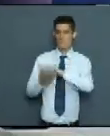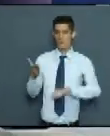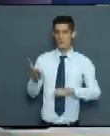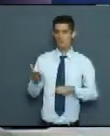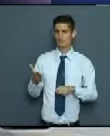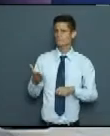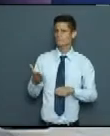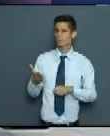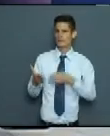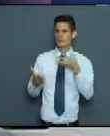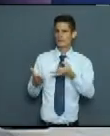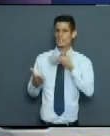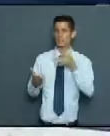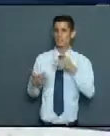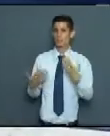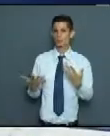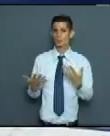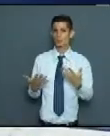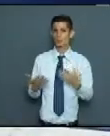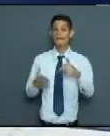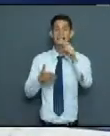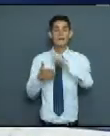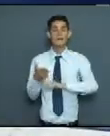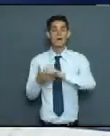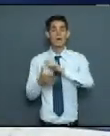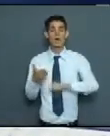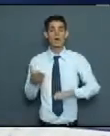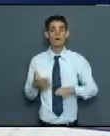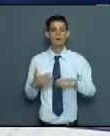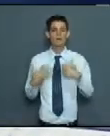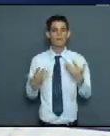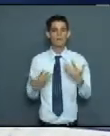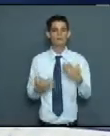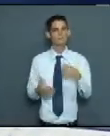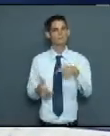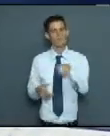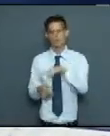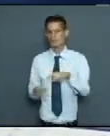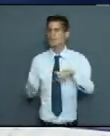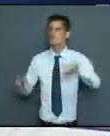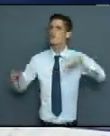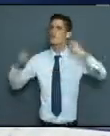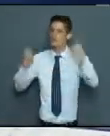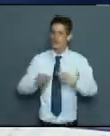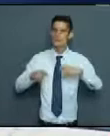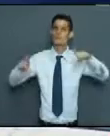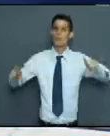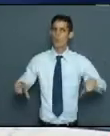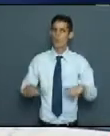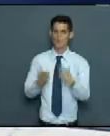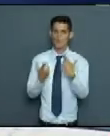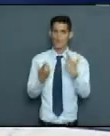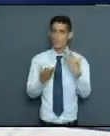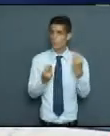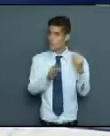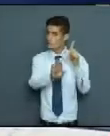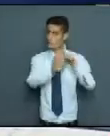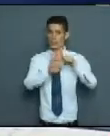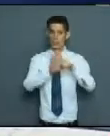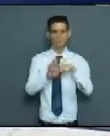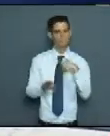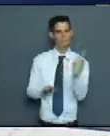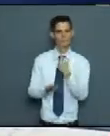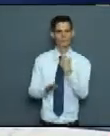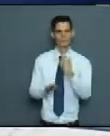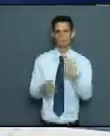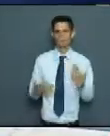nos decían nuestras autoridades. El plan lo demanda las violaciones y mientras que existan violaciones, nosotros plan